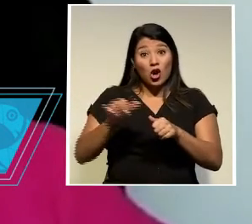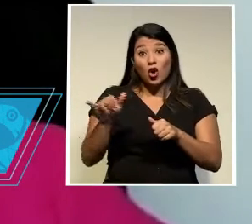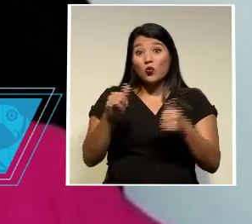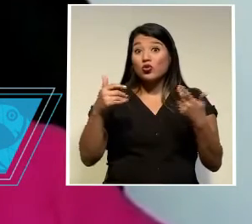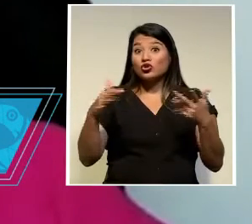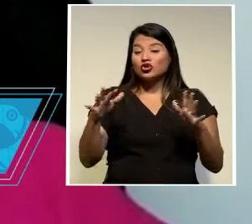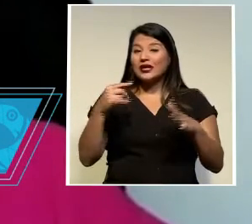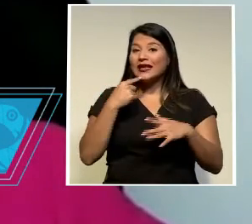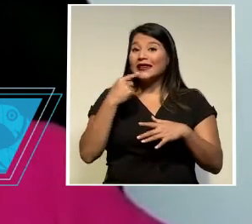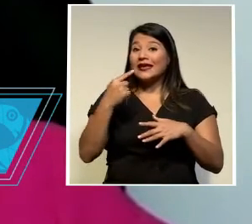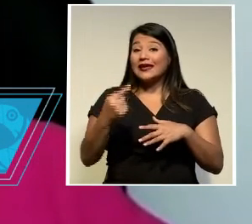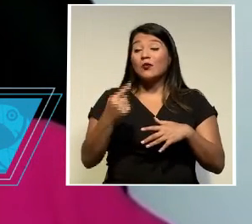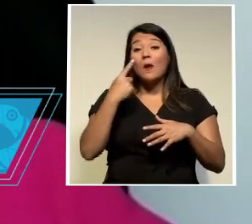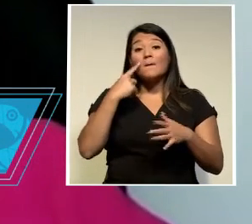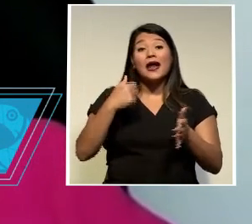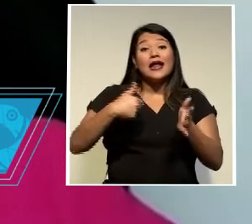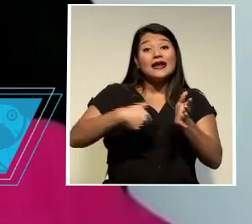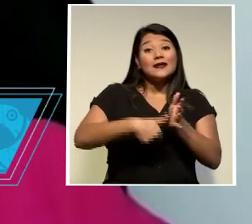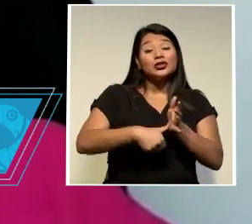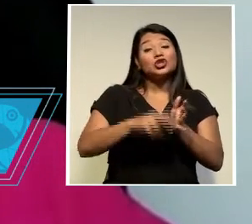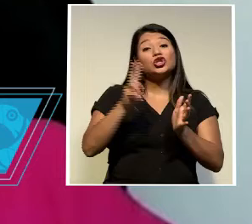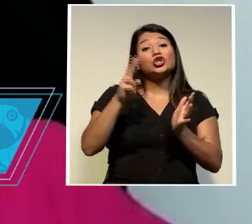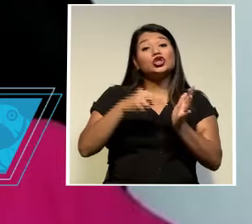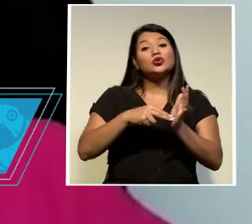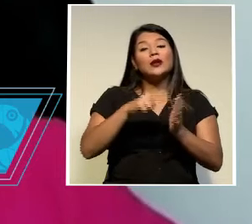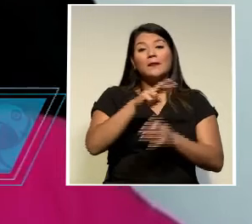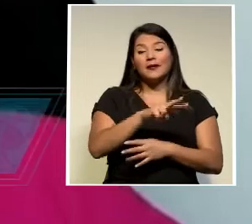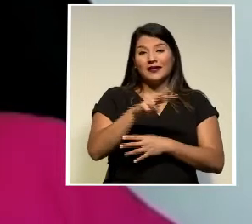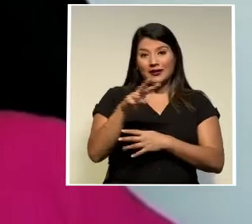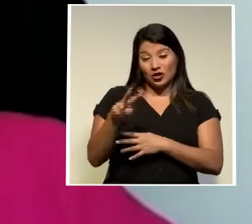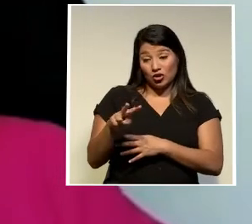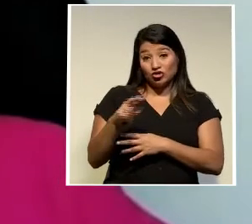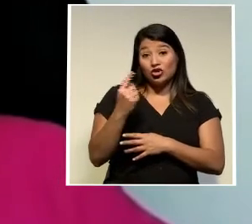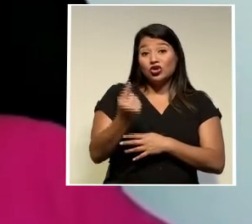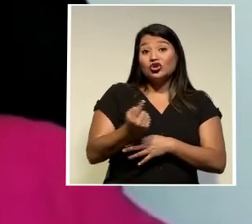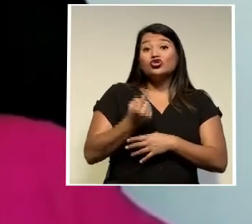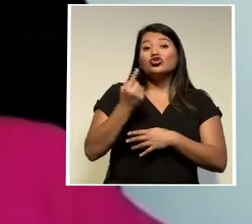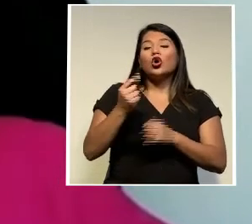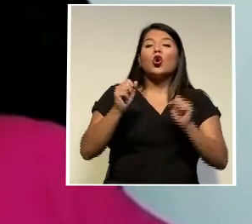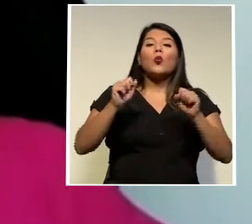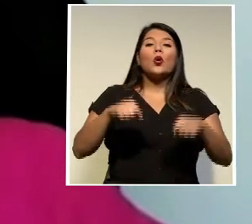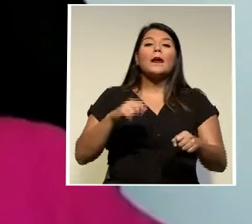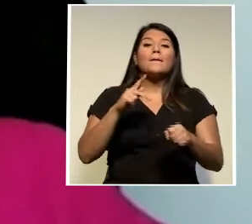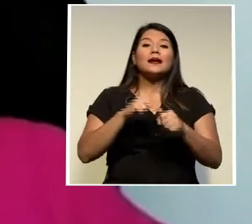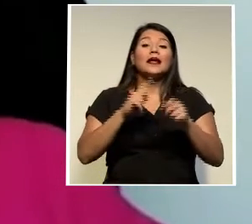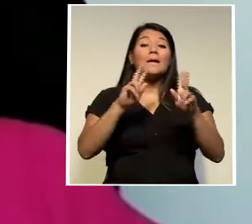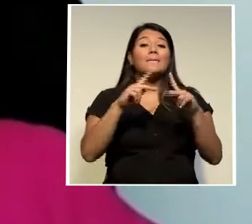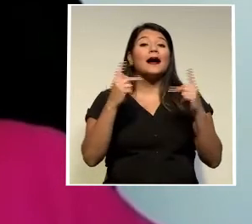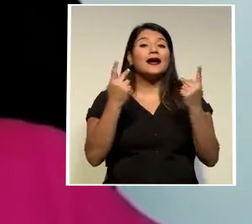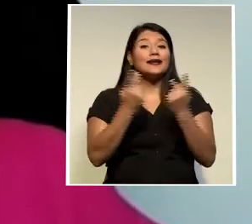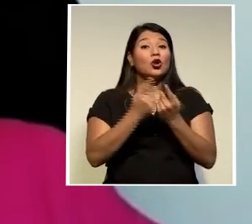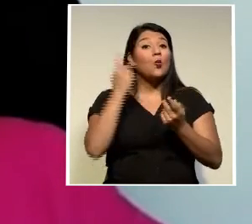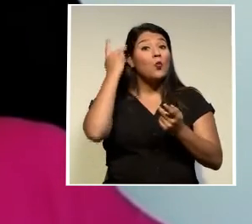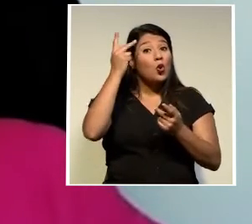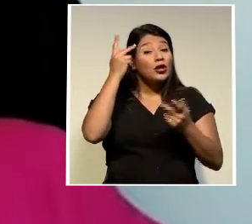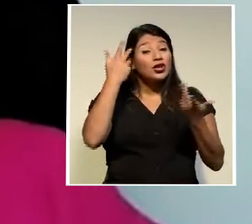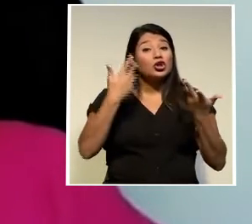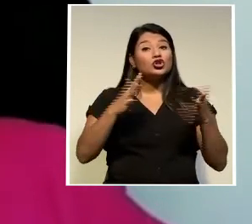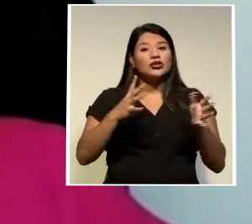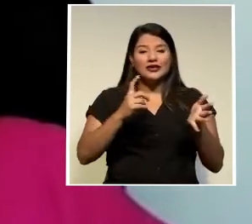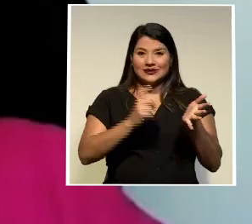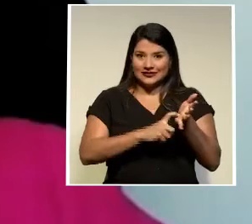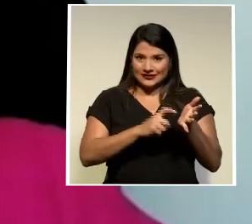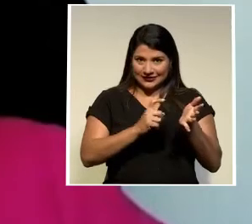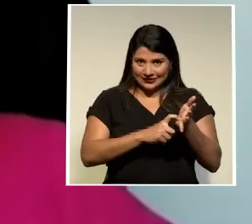ocasiones que para las elecciones del 2022 únicamente participan los partidos políticos inscritos a